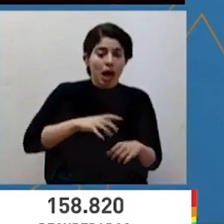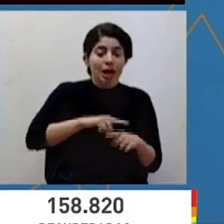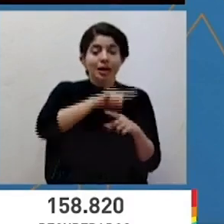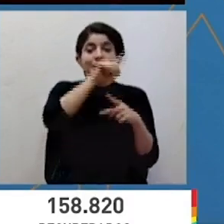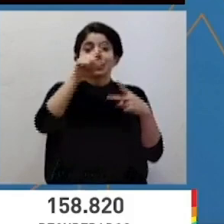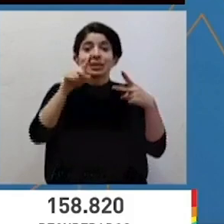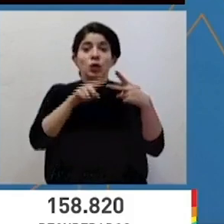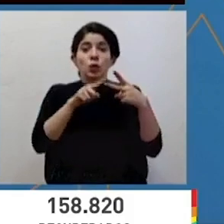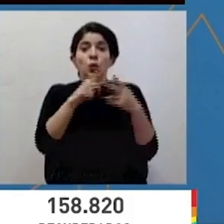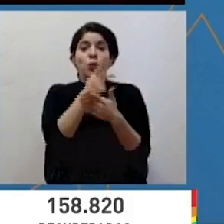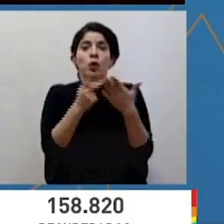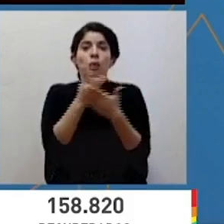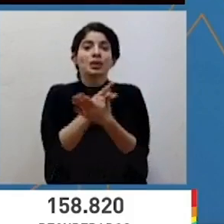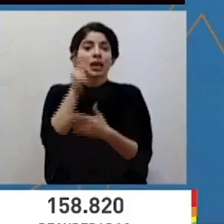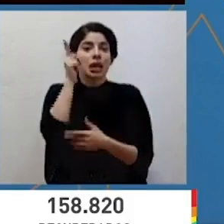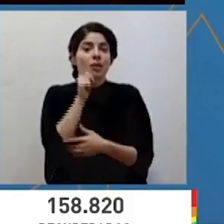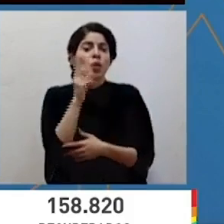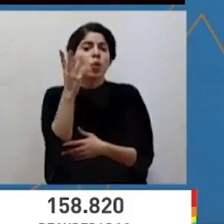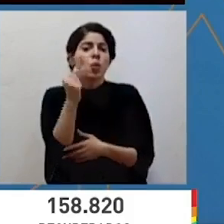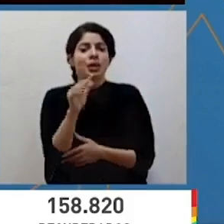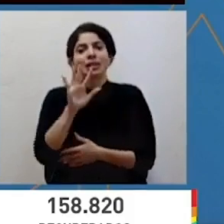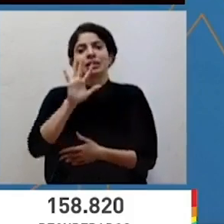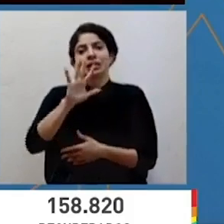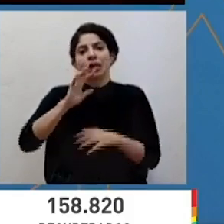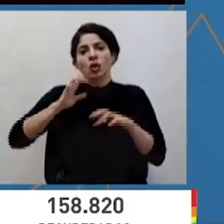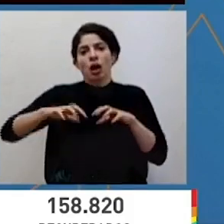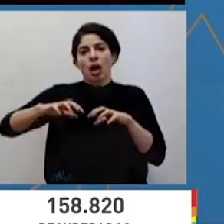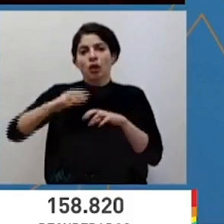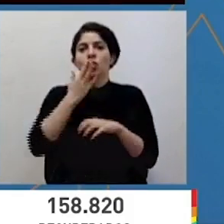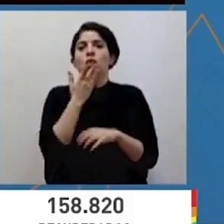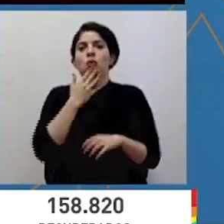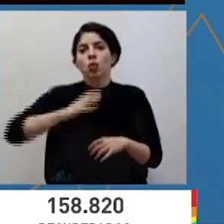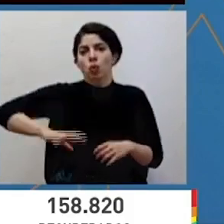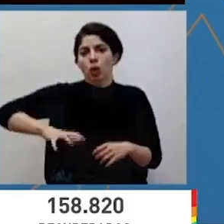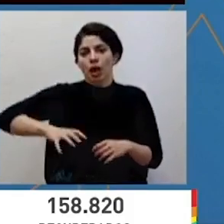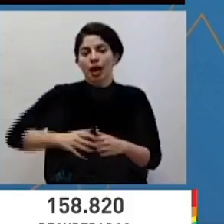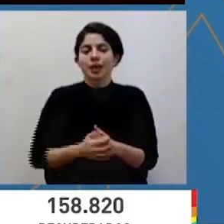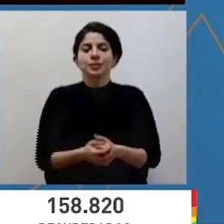la provincia de Limón con cinco cantones en alerta naranja.